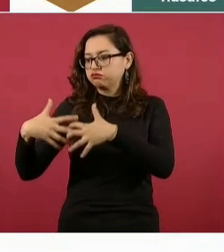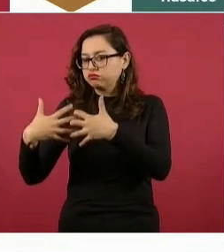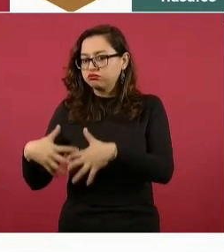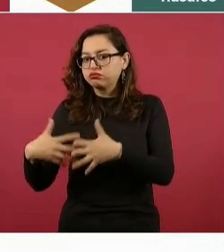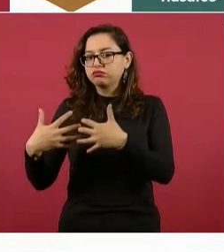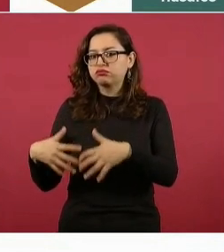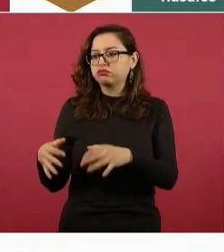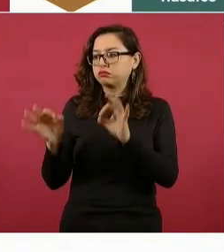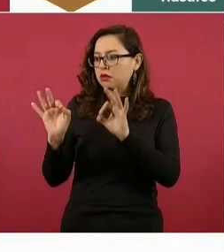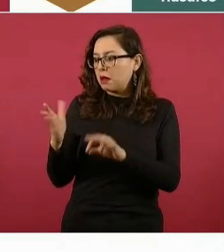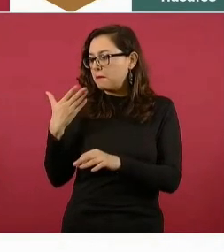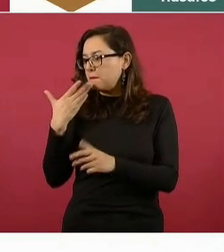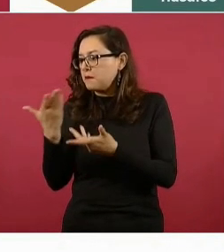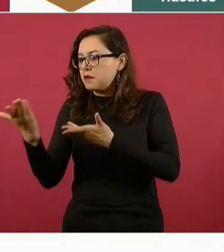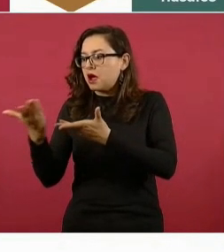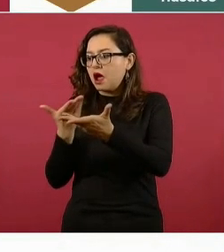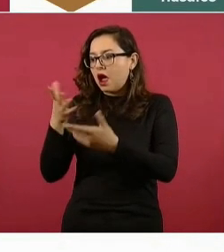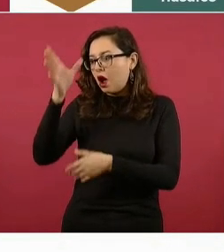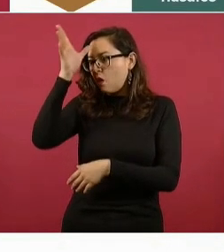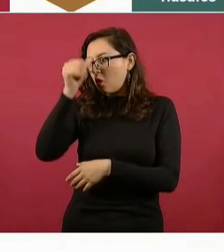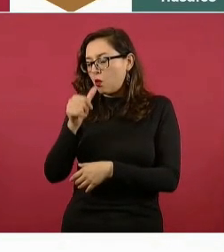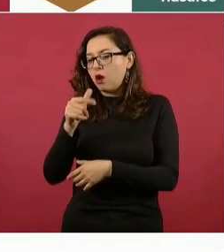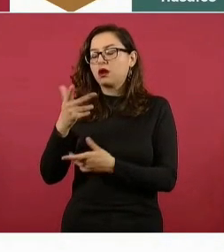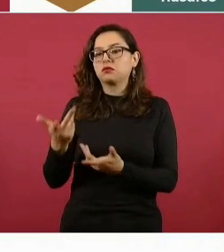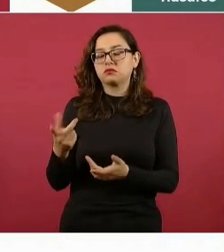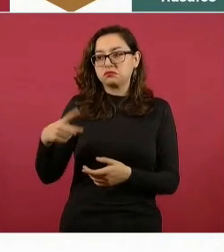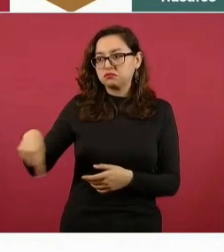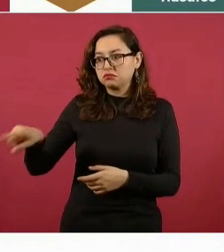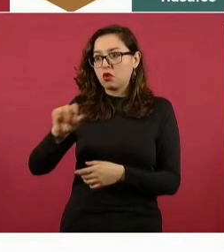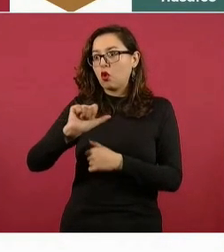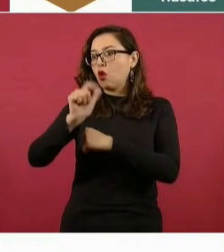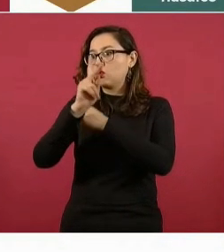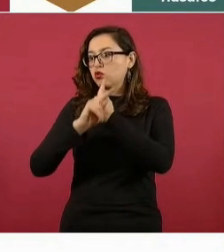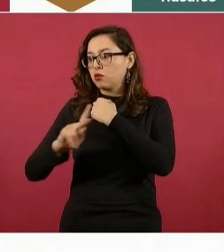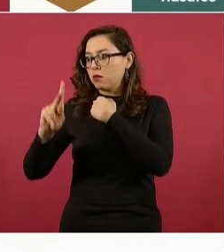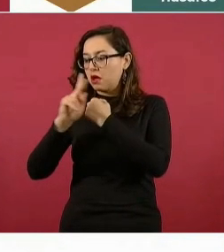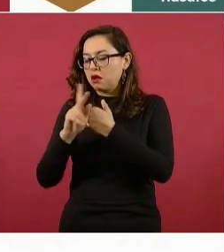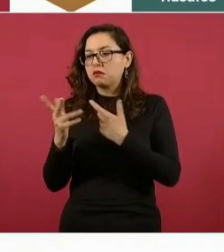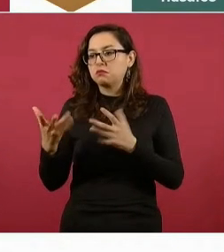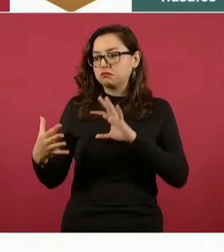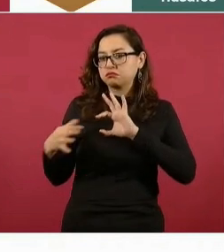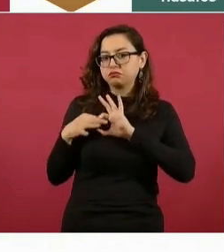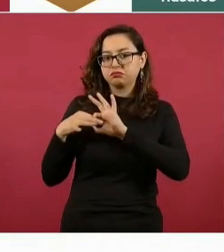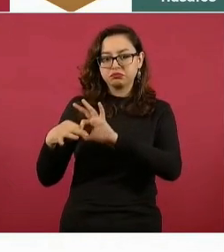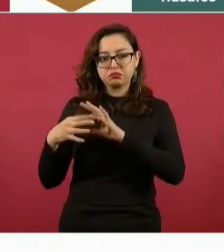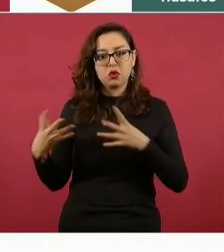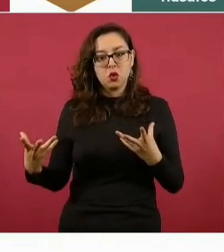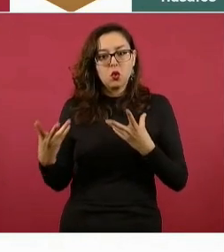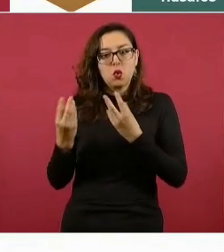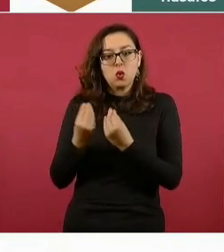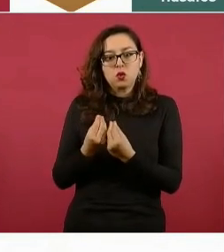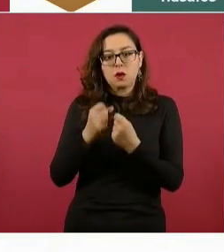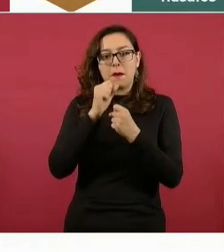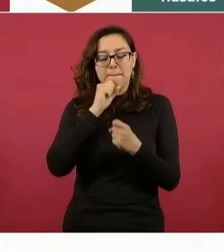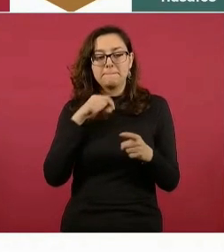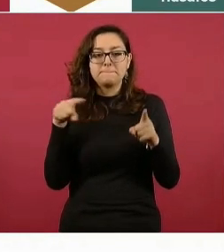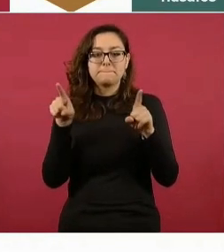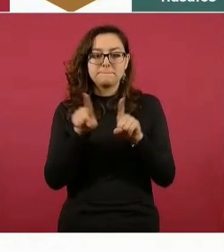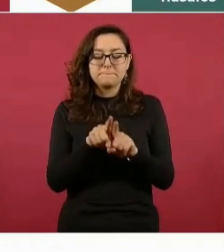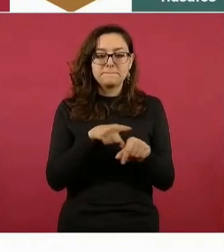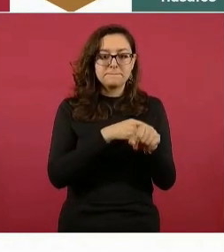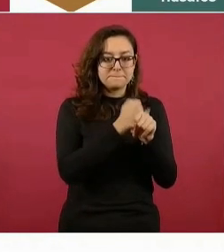transparentes y patrióticos con empresas muy comprometidas en el país y el instalar sitios de investigación